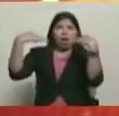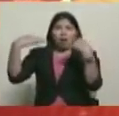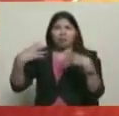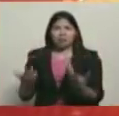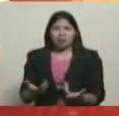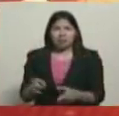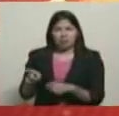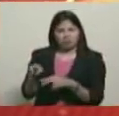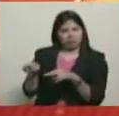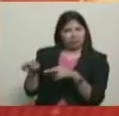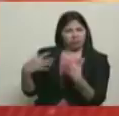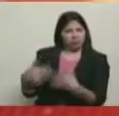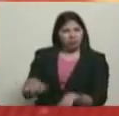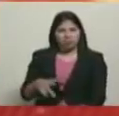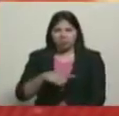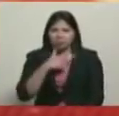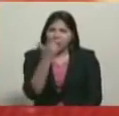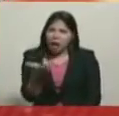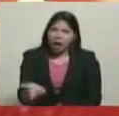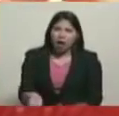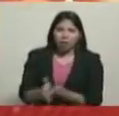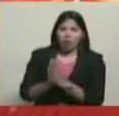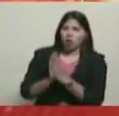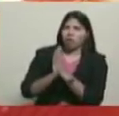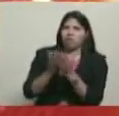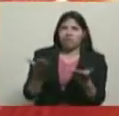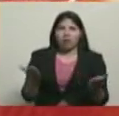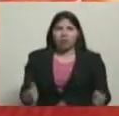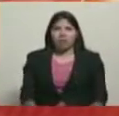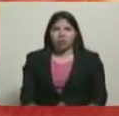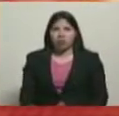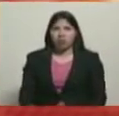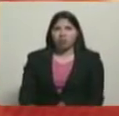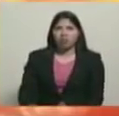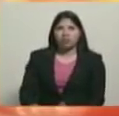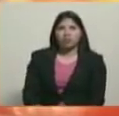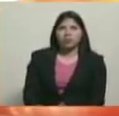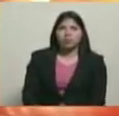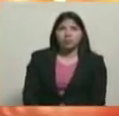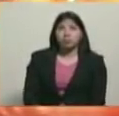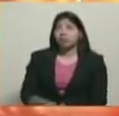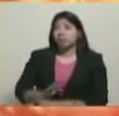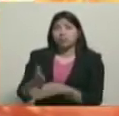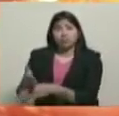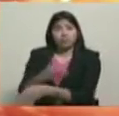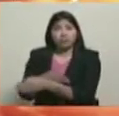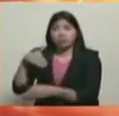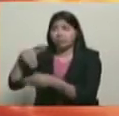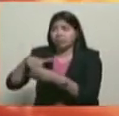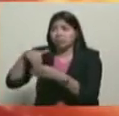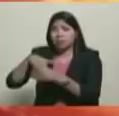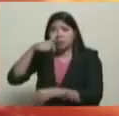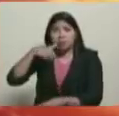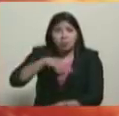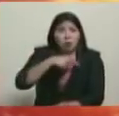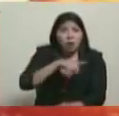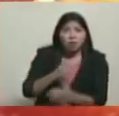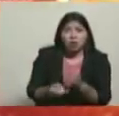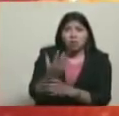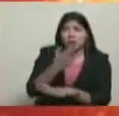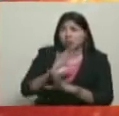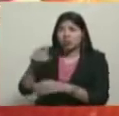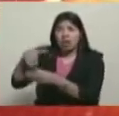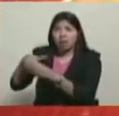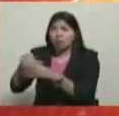pena, llamando un golpe de Estado contra un presidente que fue electo por una mayoría de pueblos, y es un pueblo que no está decidido a